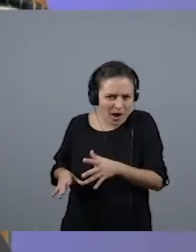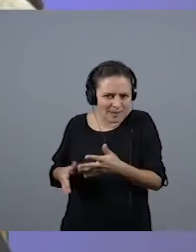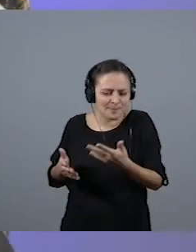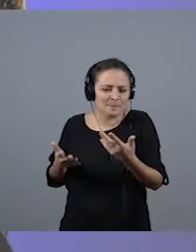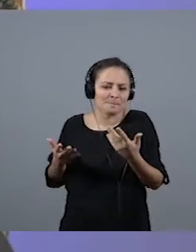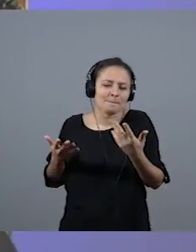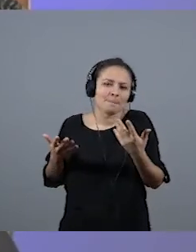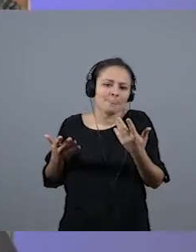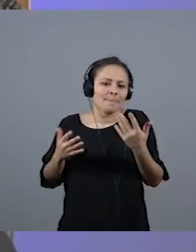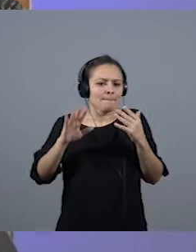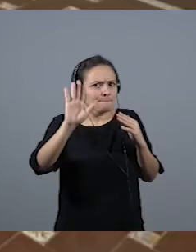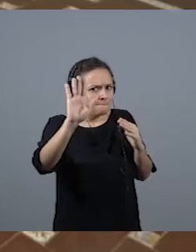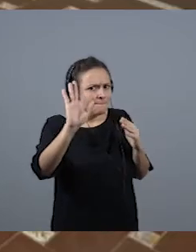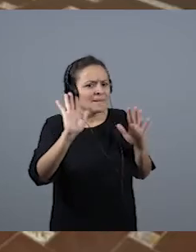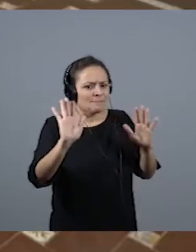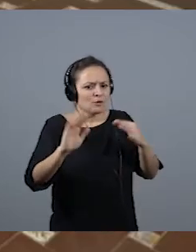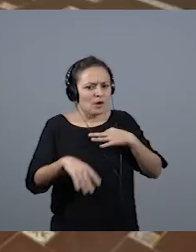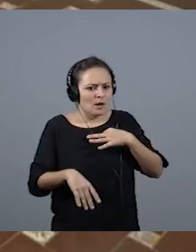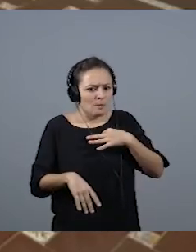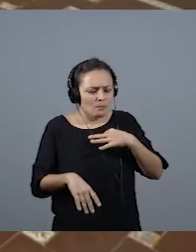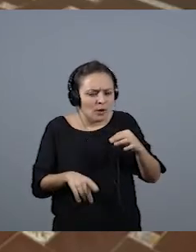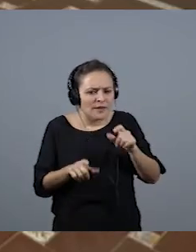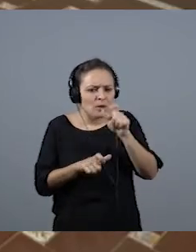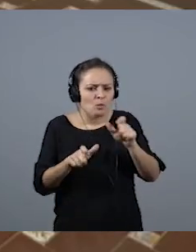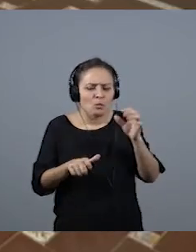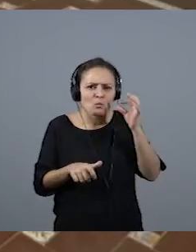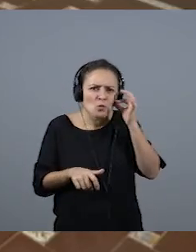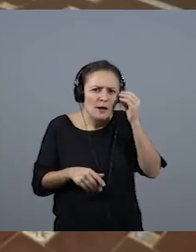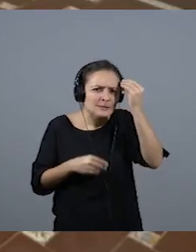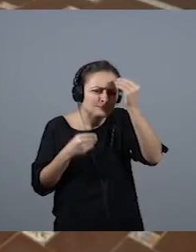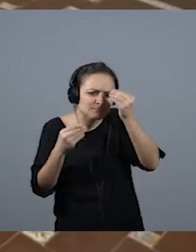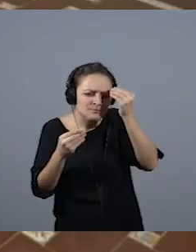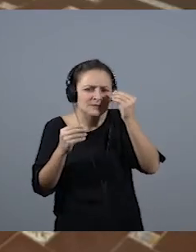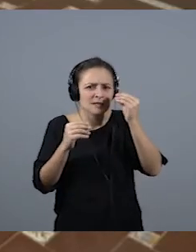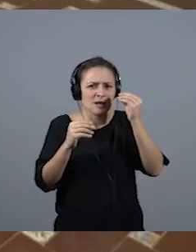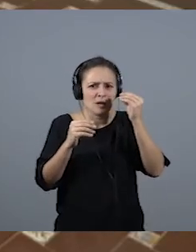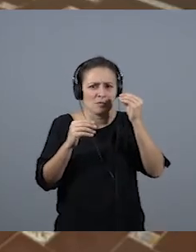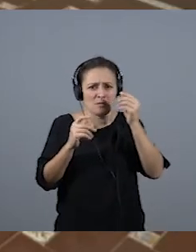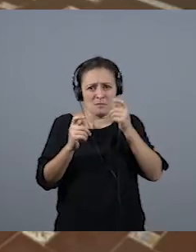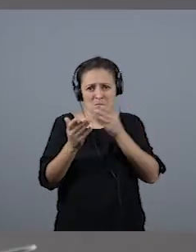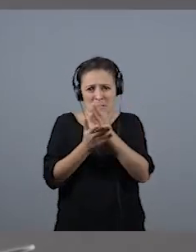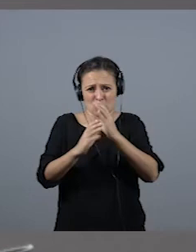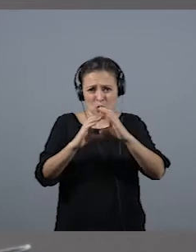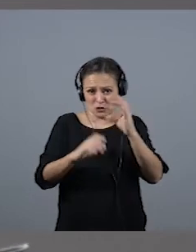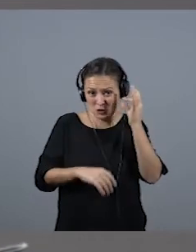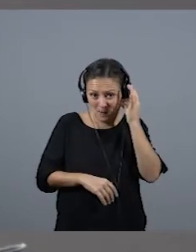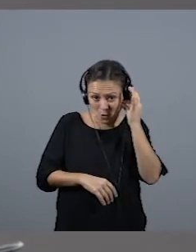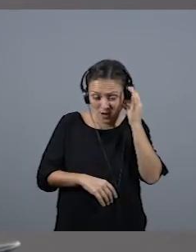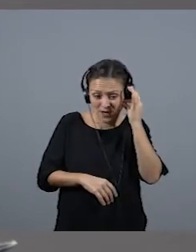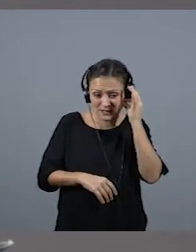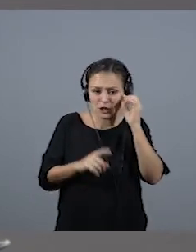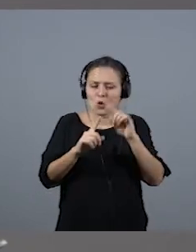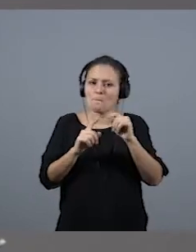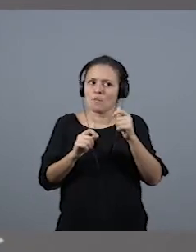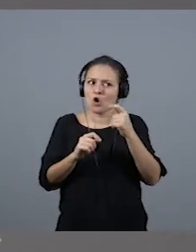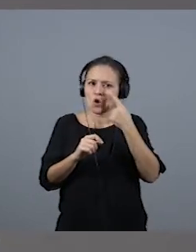hay fichas que tenemos que contar si las mujeres en el mundo del periodismo, en los medios de comunicación, estamos bajo una lupa mayor